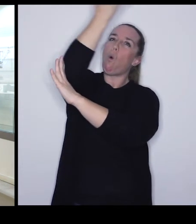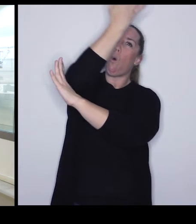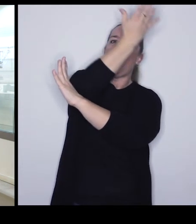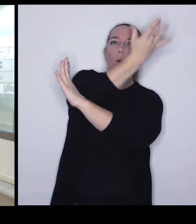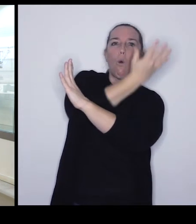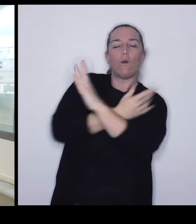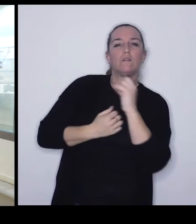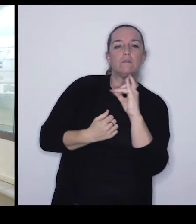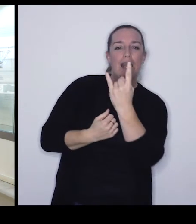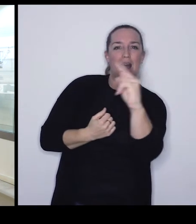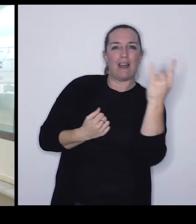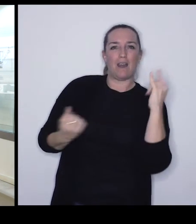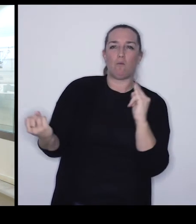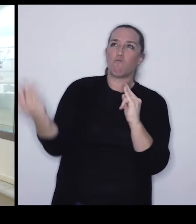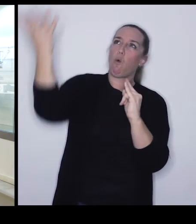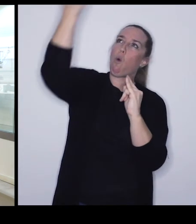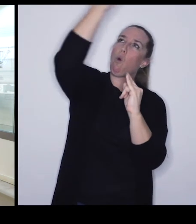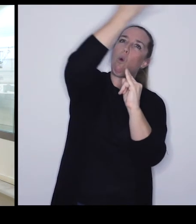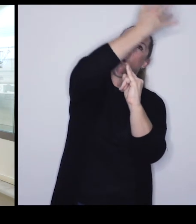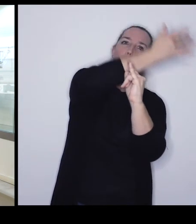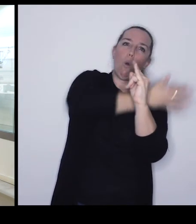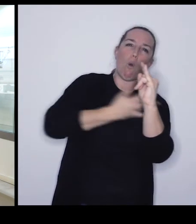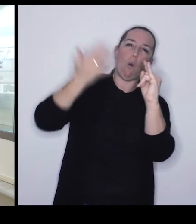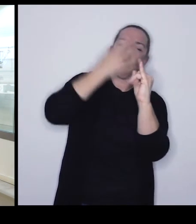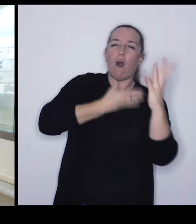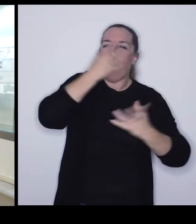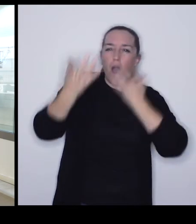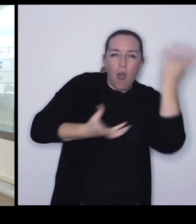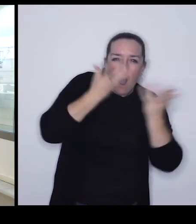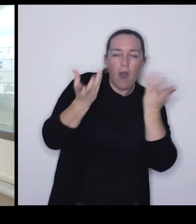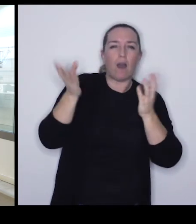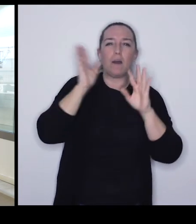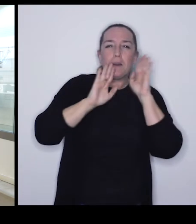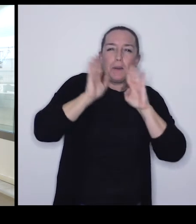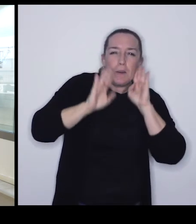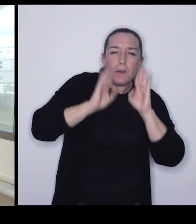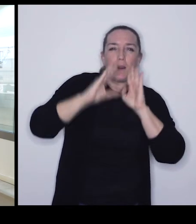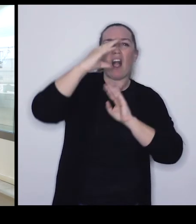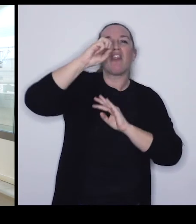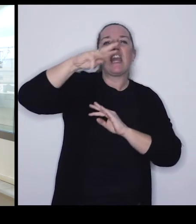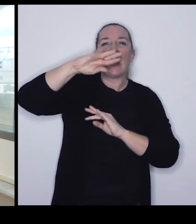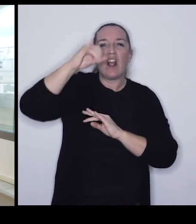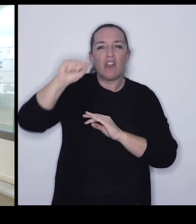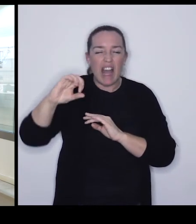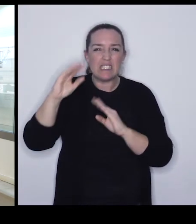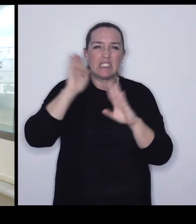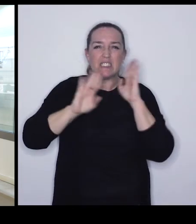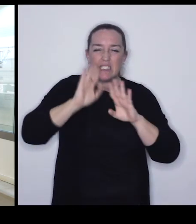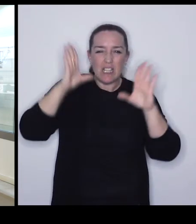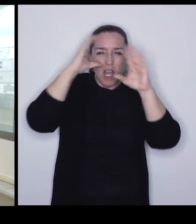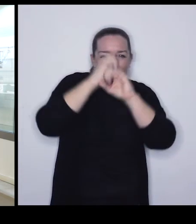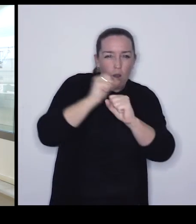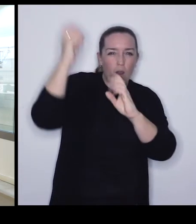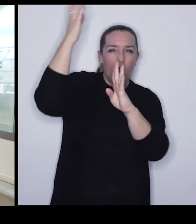y soltaron gran cantidad de lava y cenizas... ...cubriendo todas, sepultando